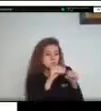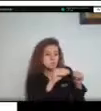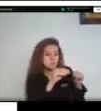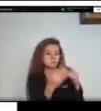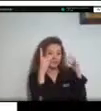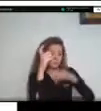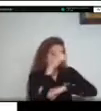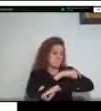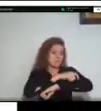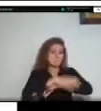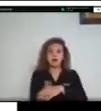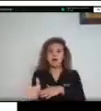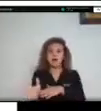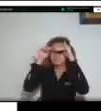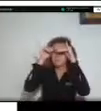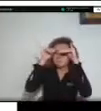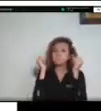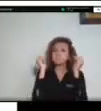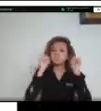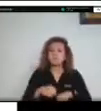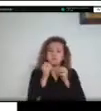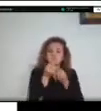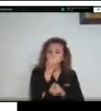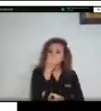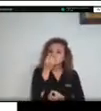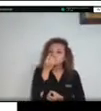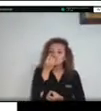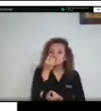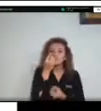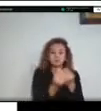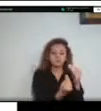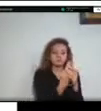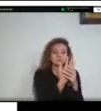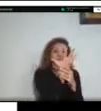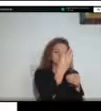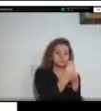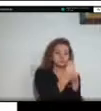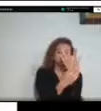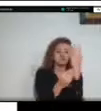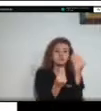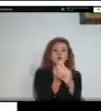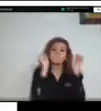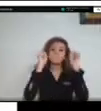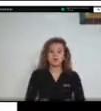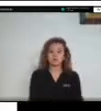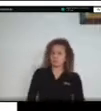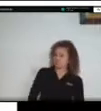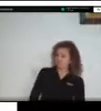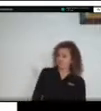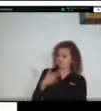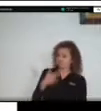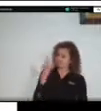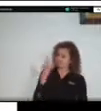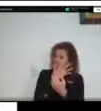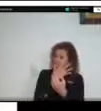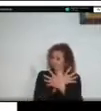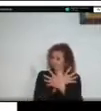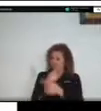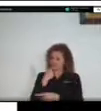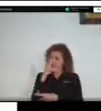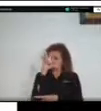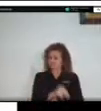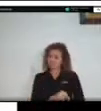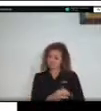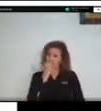generar rebrotes para la alimentación de estos también, lo cual pues científicamente no está comprobado y lo que sí está comprobado es que genera